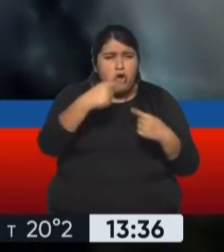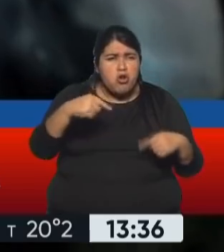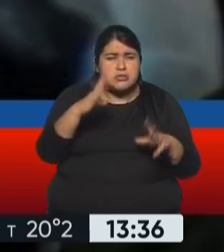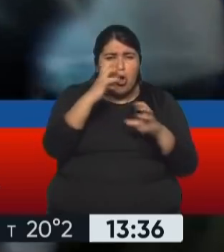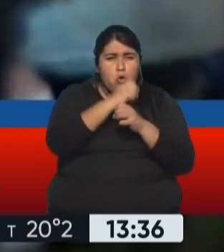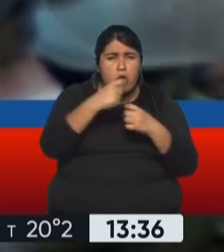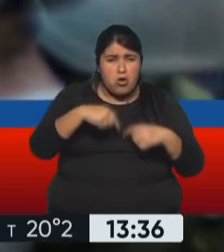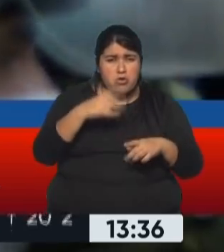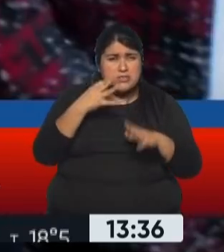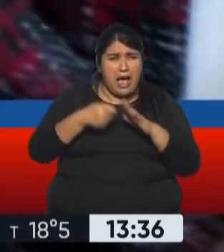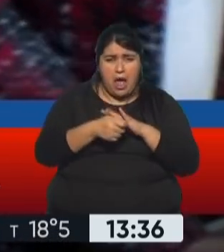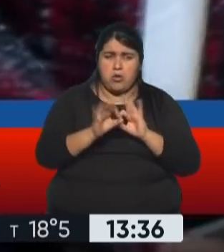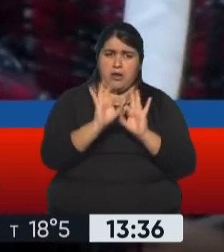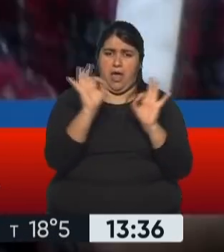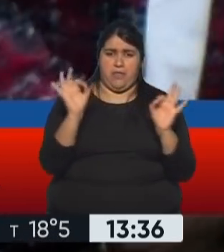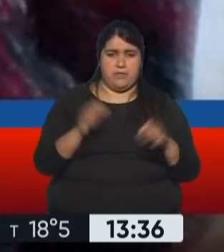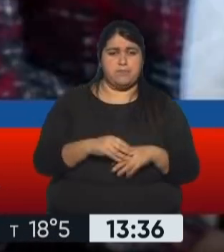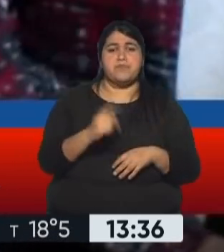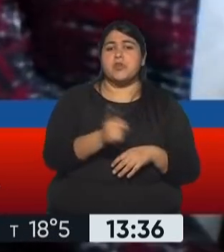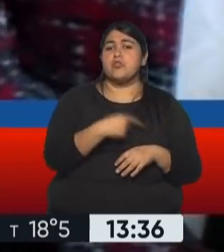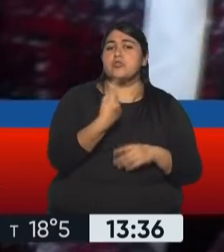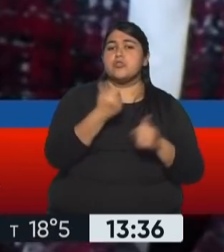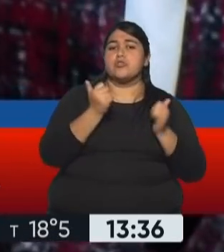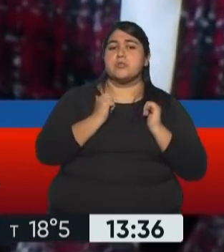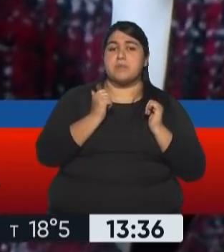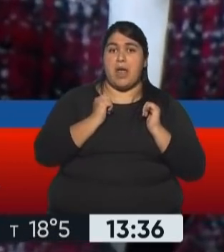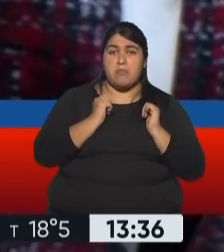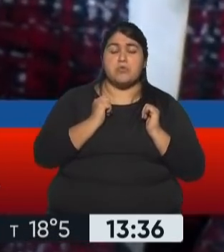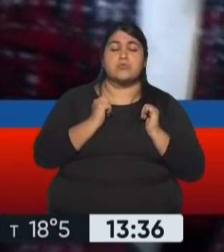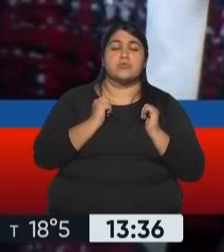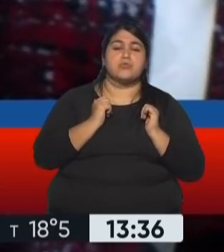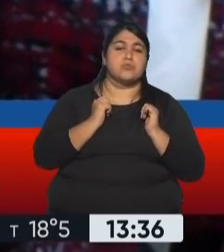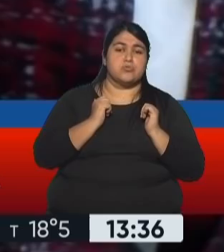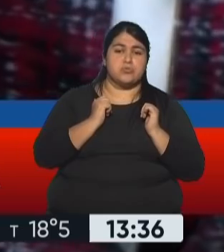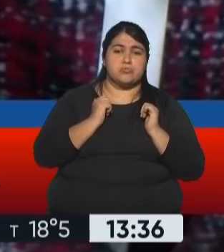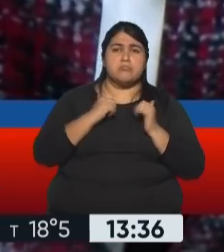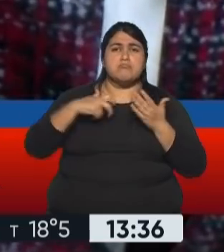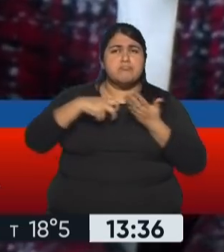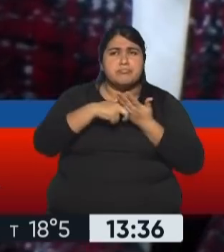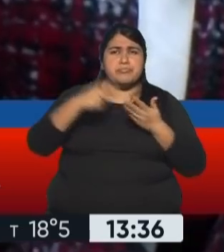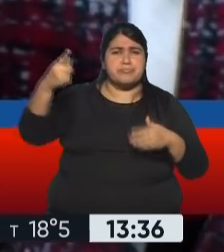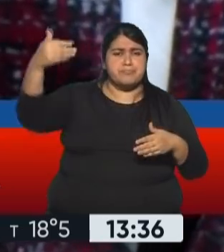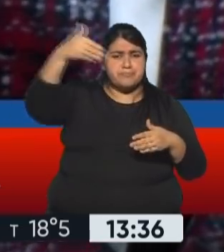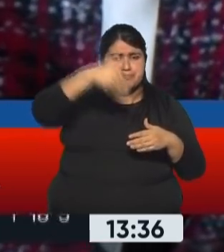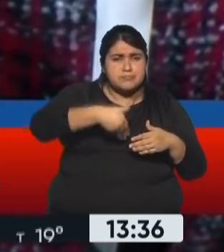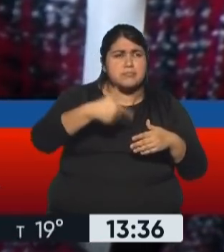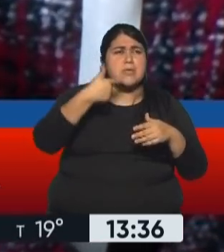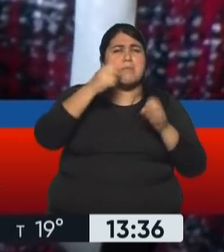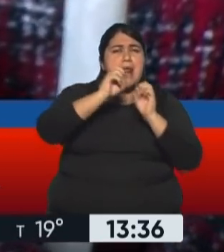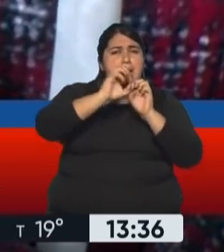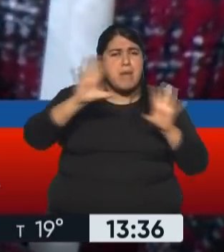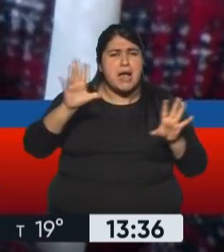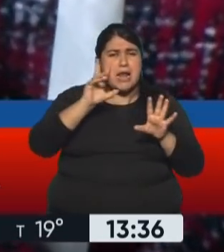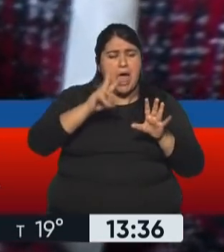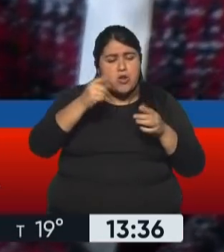Nosotros lo que esperamos es que una auditoría pueda esclarecer cada